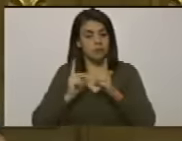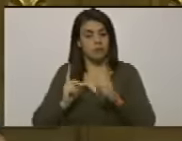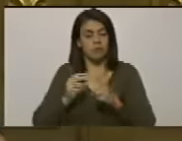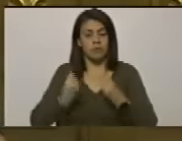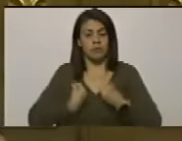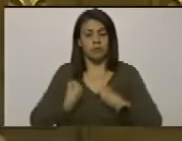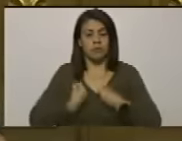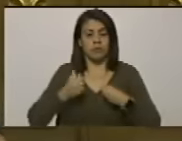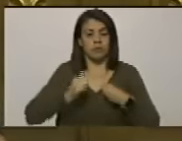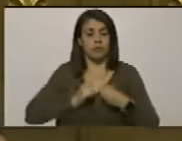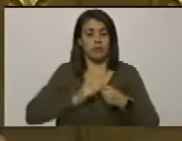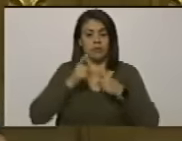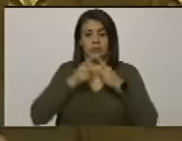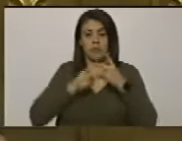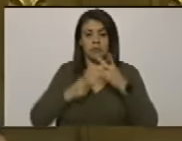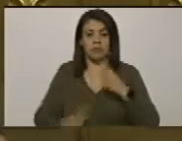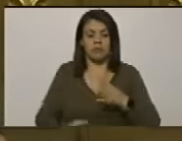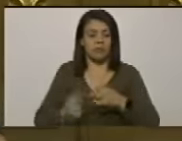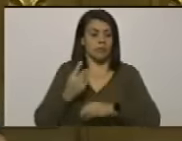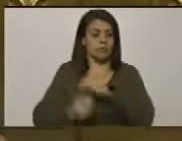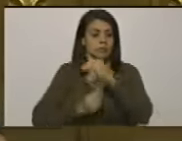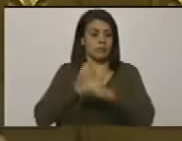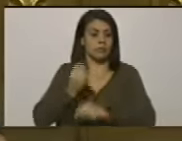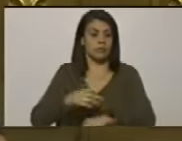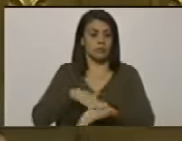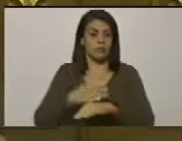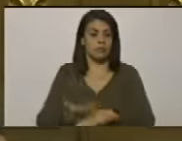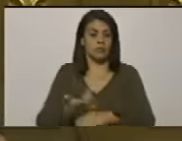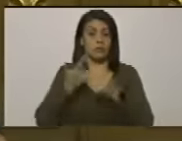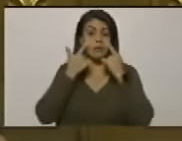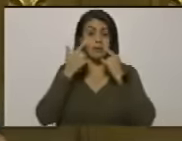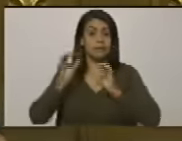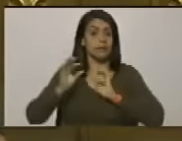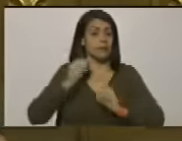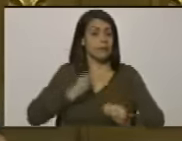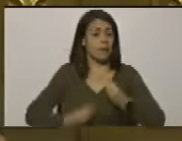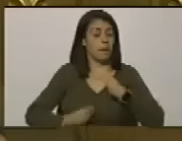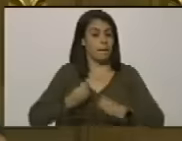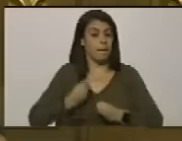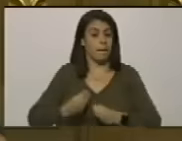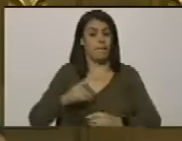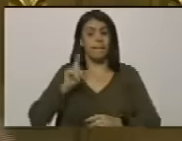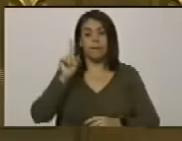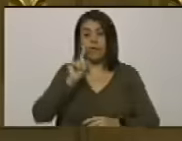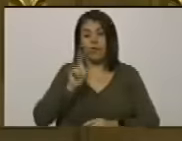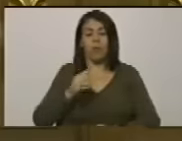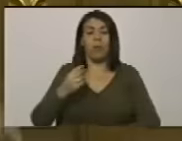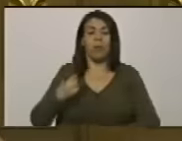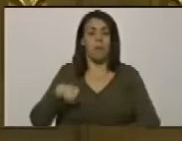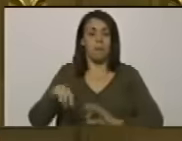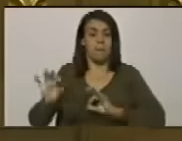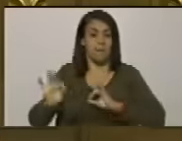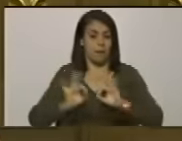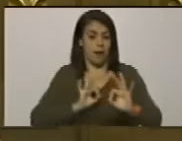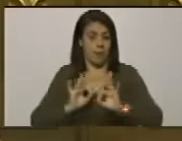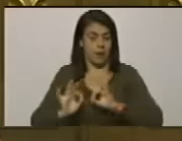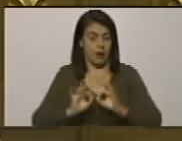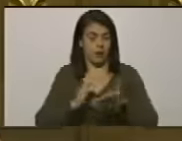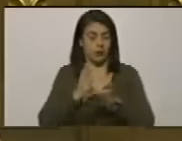cualquier circunstancia y estar prevenido para los momentos difíciles ese era Víctor Hugo